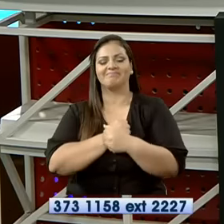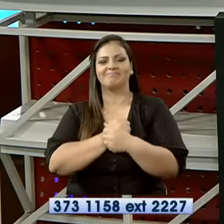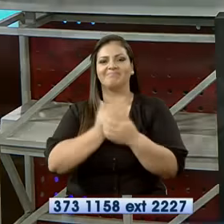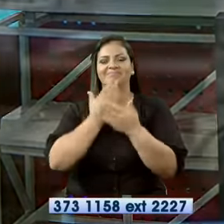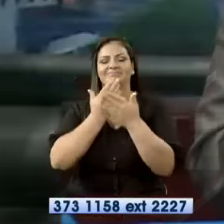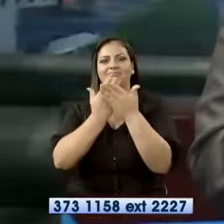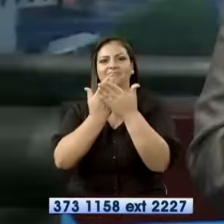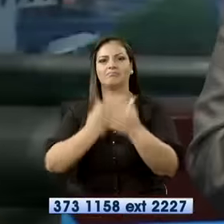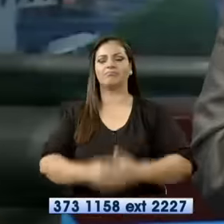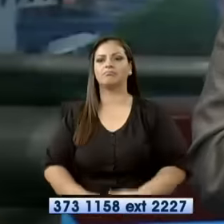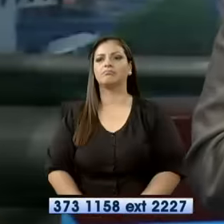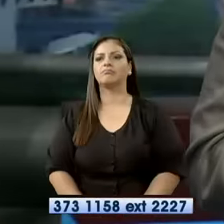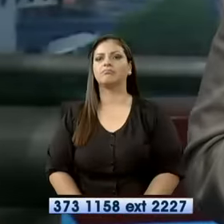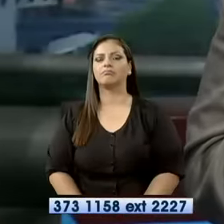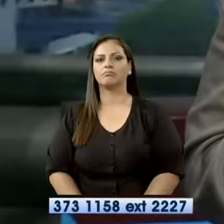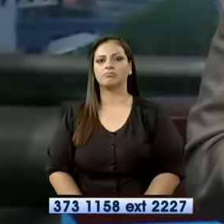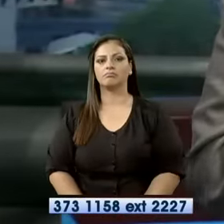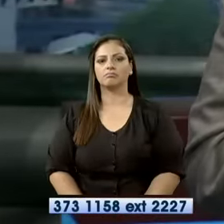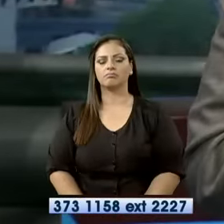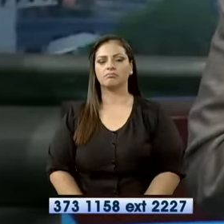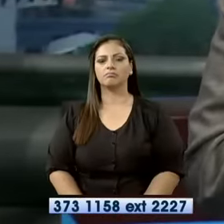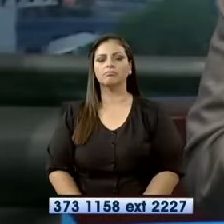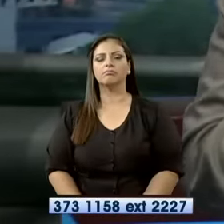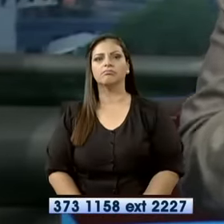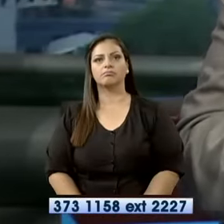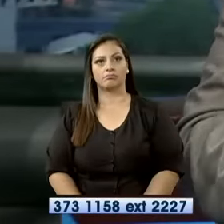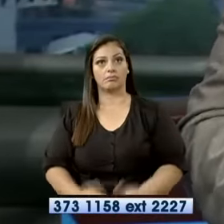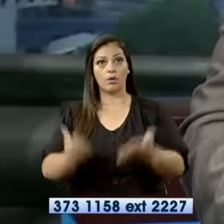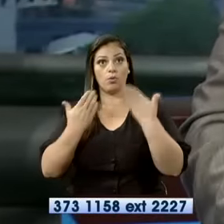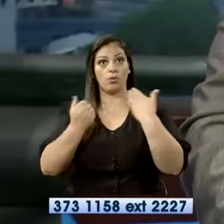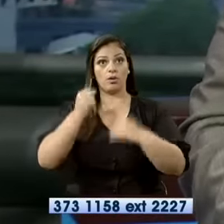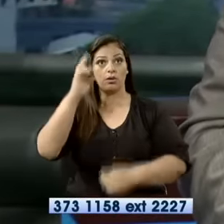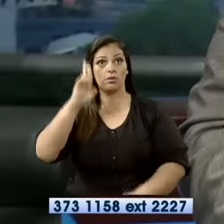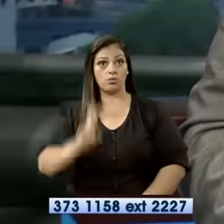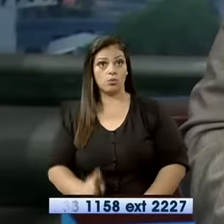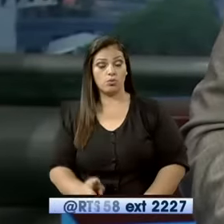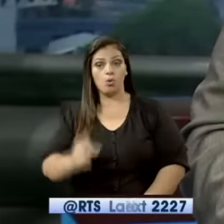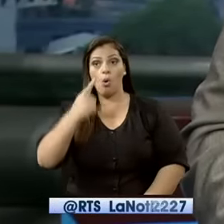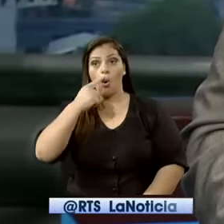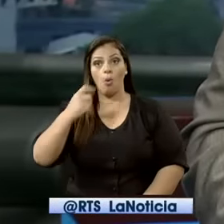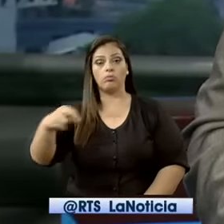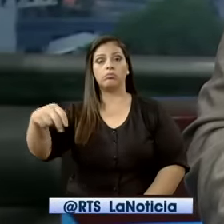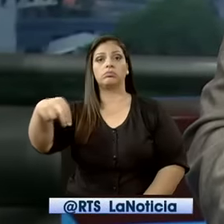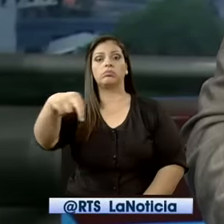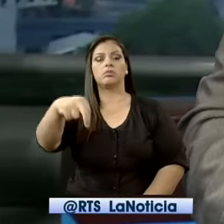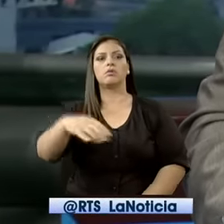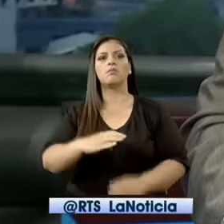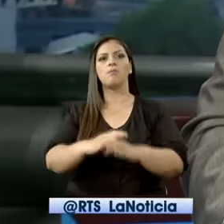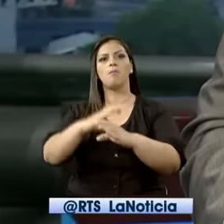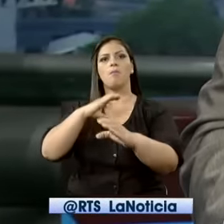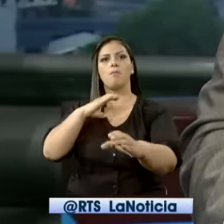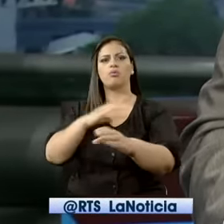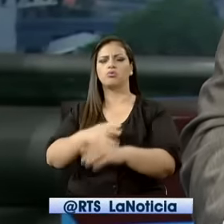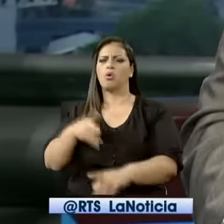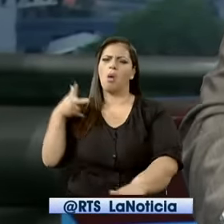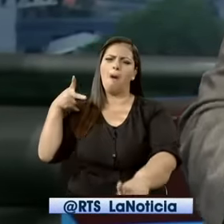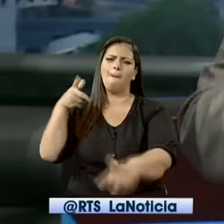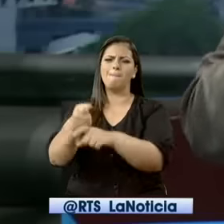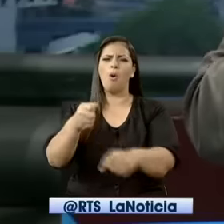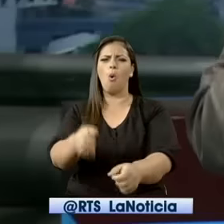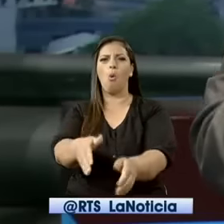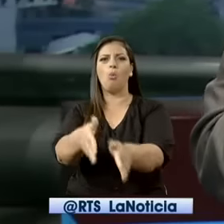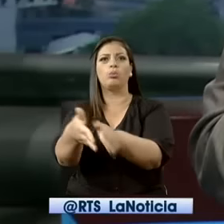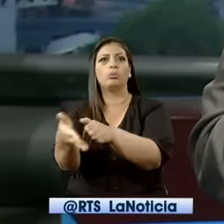Un hombre murió tras ser embestido por un bus sucedió al sur de Guayaquil. Según las investigaciones, el conductor de un auto sería